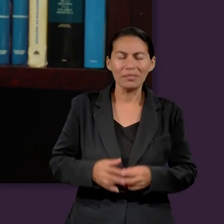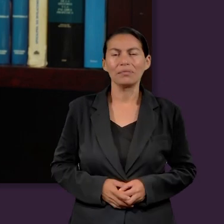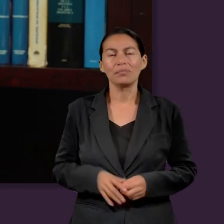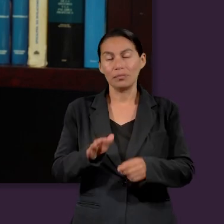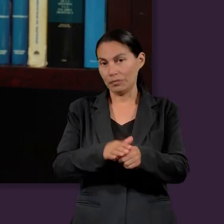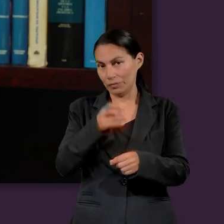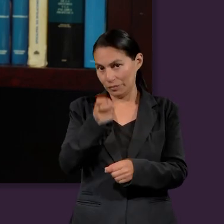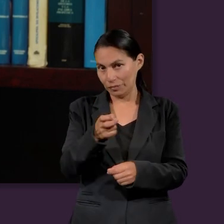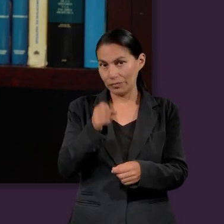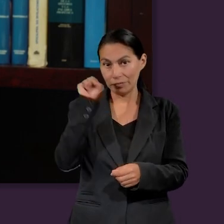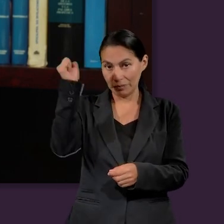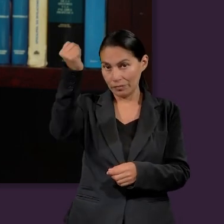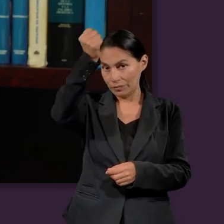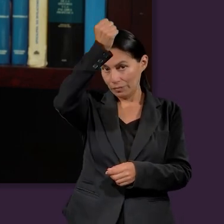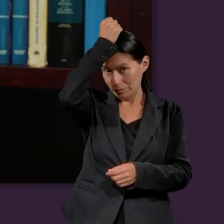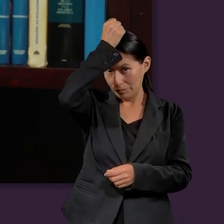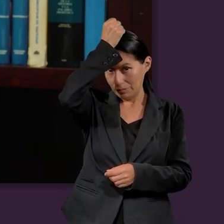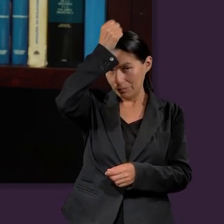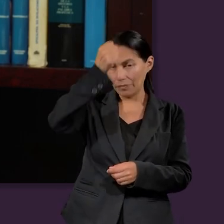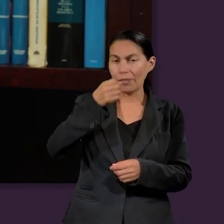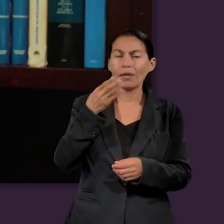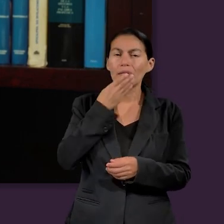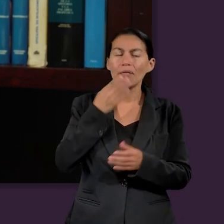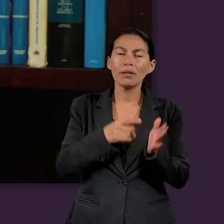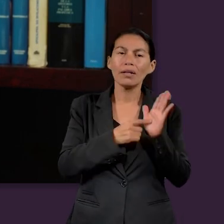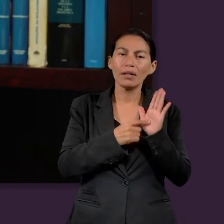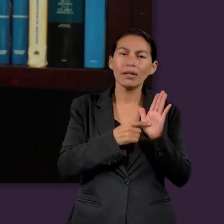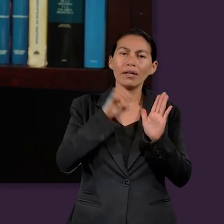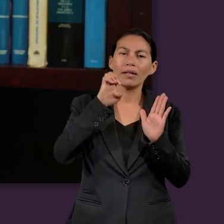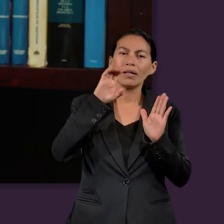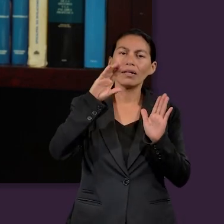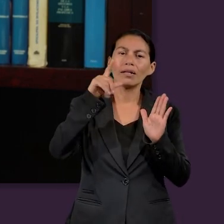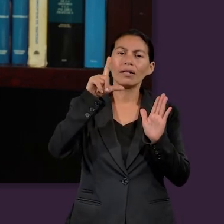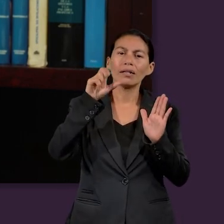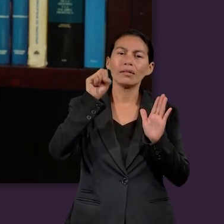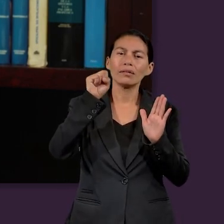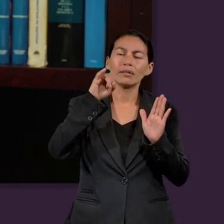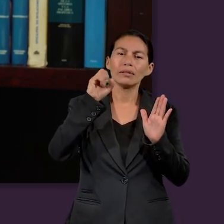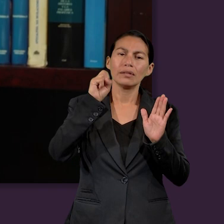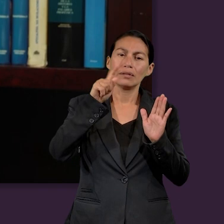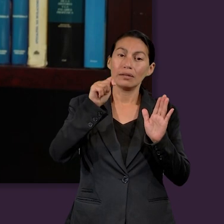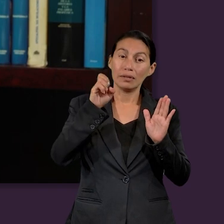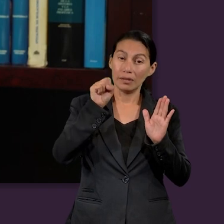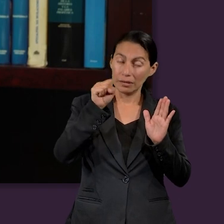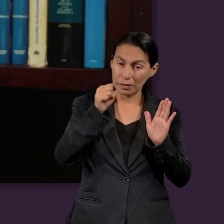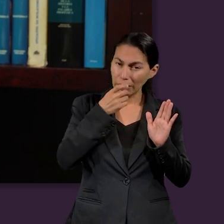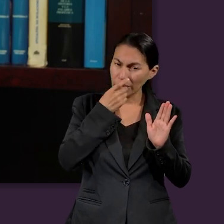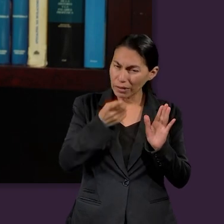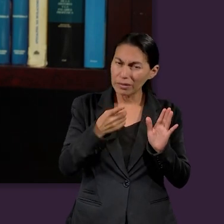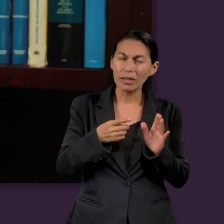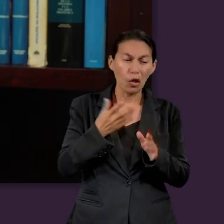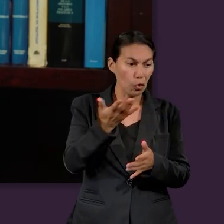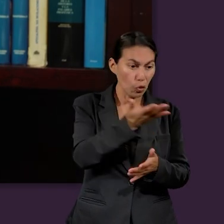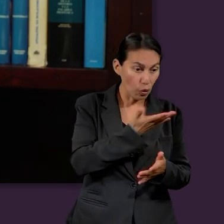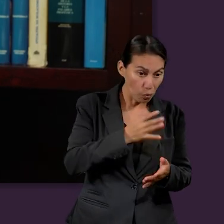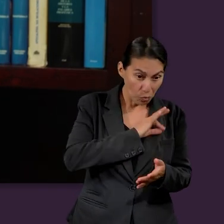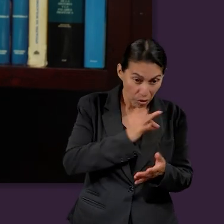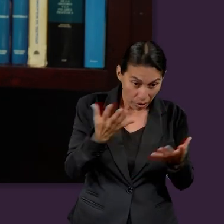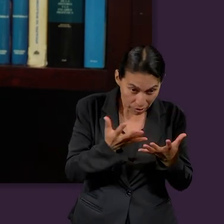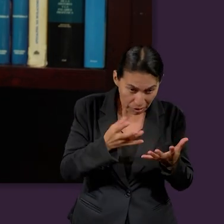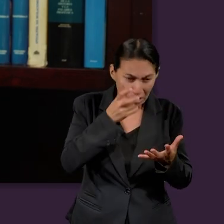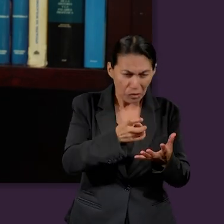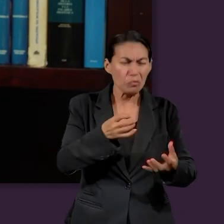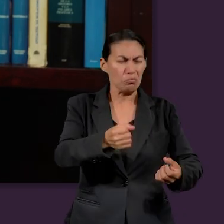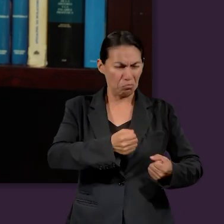Por tal razón es que, inclusive, Salomón, allí en Eclesiastes, declara, todo lo que te viniera a la mano, hazlo según tus